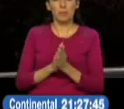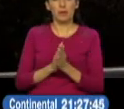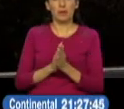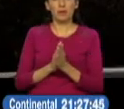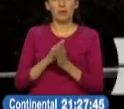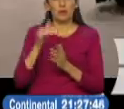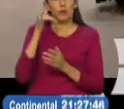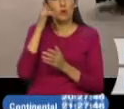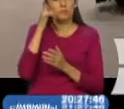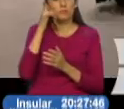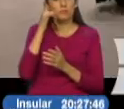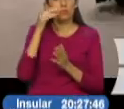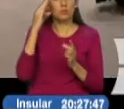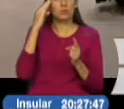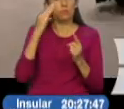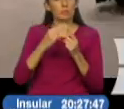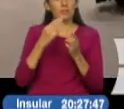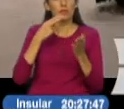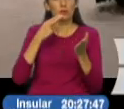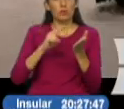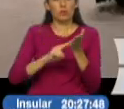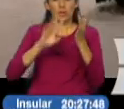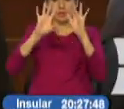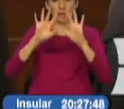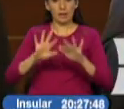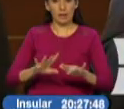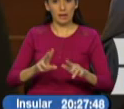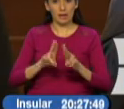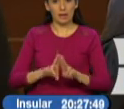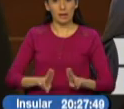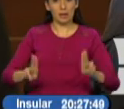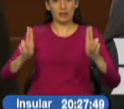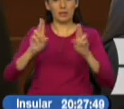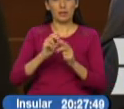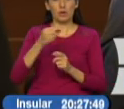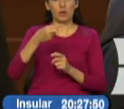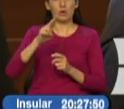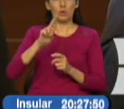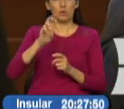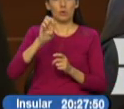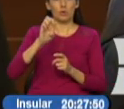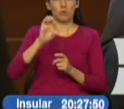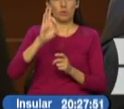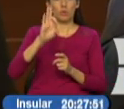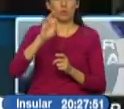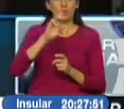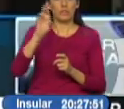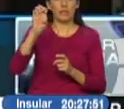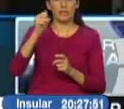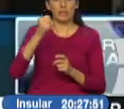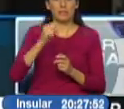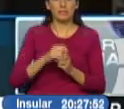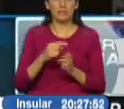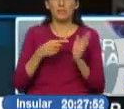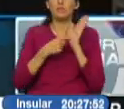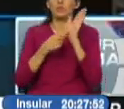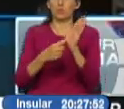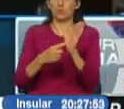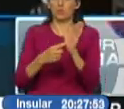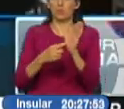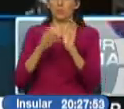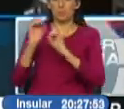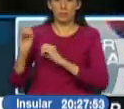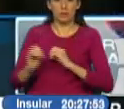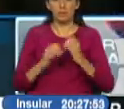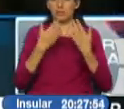York Estados Unidos que una carta enviada por el secretario general de Naciones Unidas al presidente electo Lenín Moreno es una muestra de que este organismo avala la